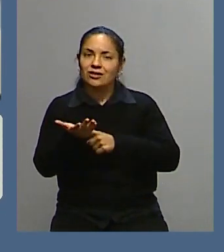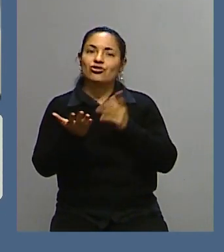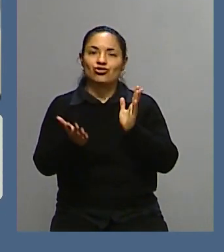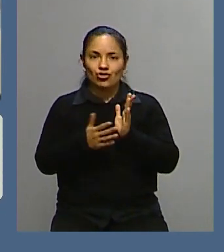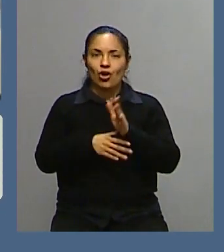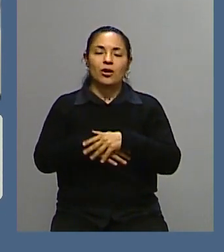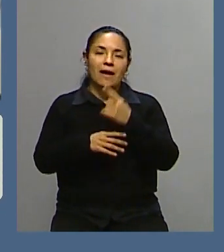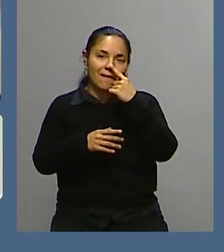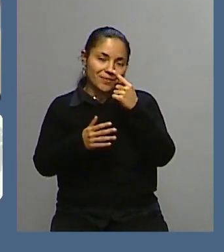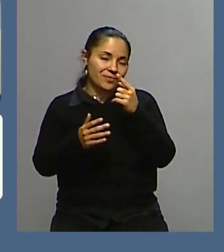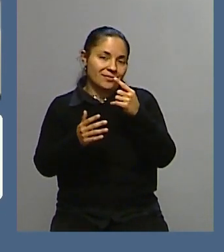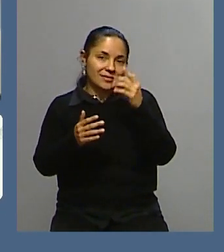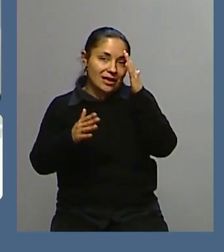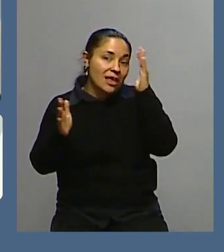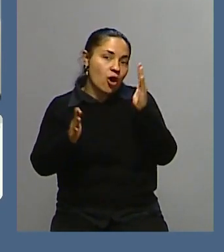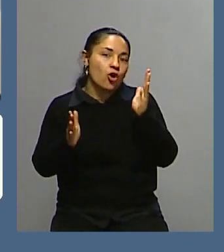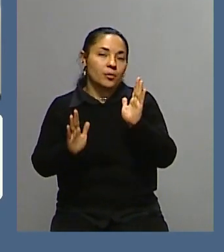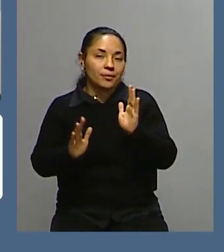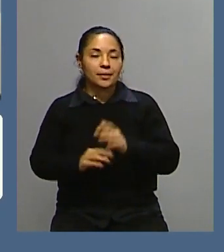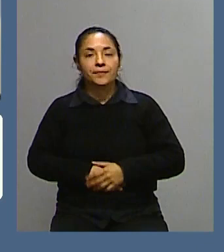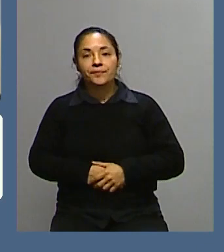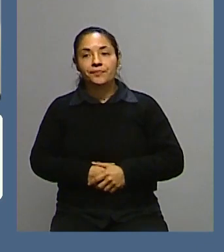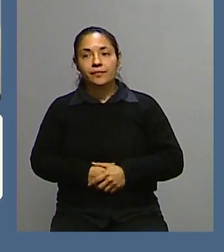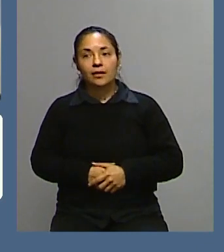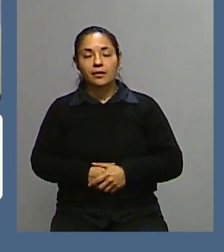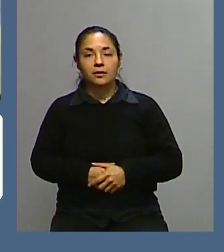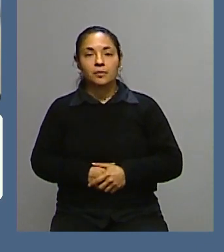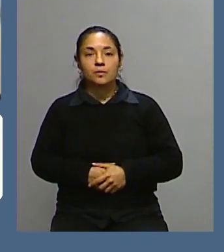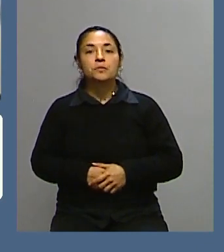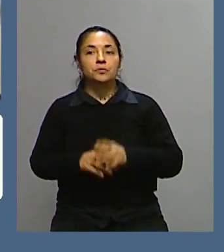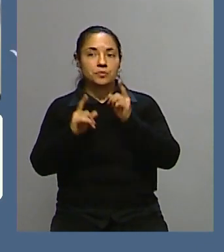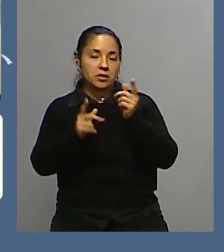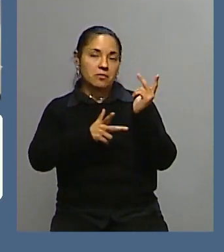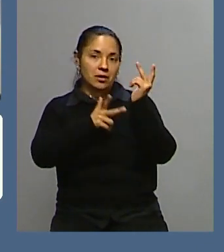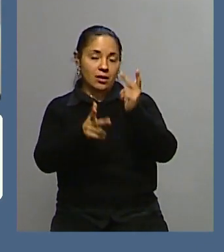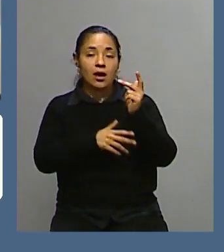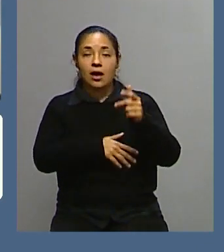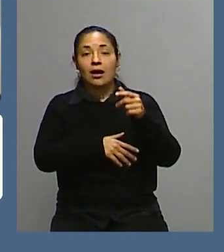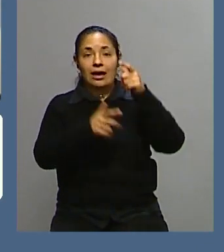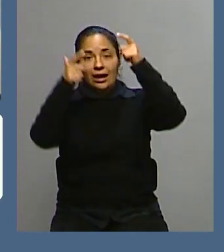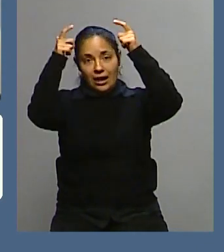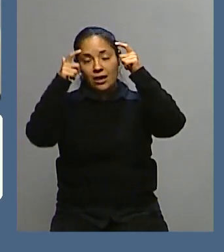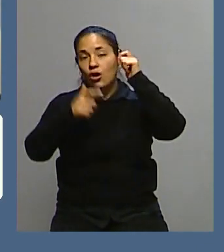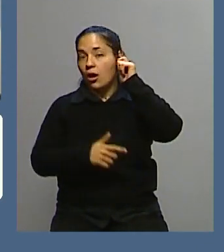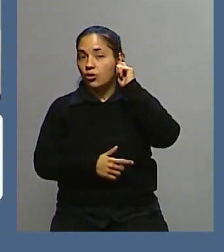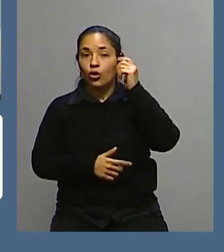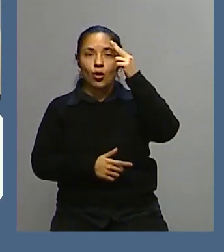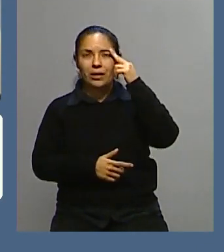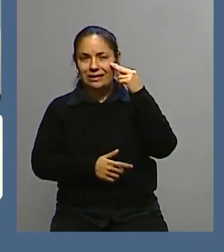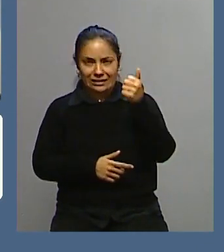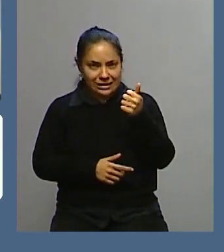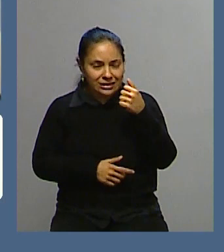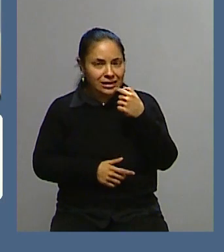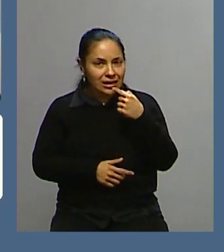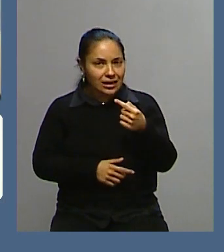que tomar a último momento. De todas maneras, esto que digo, ¿no? Con una reina de 96, dije, creo que